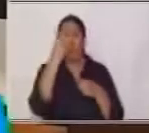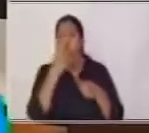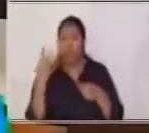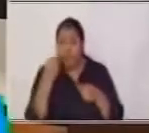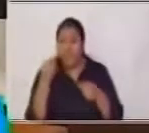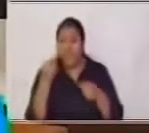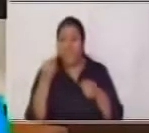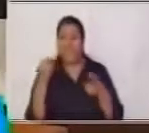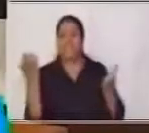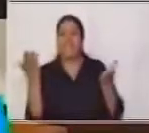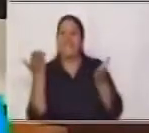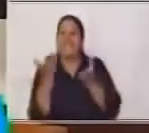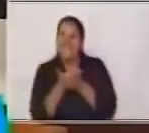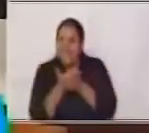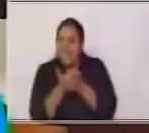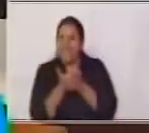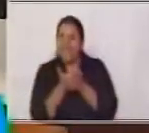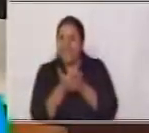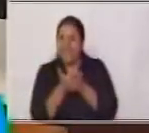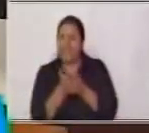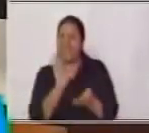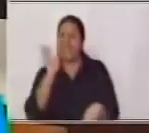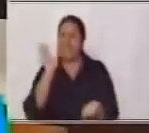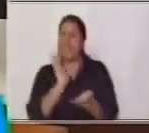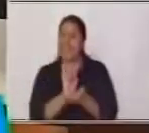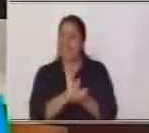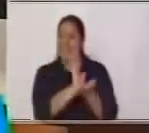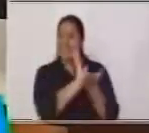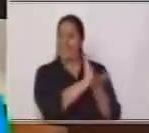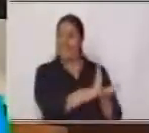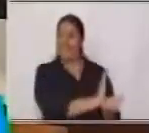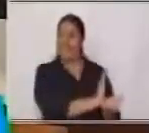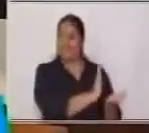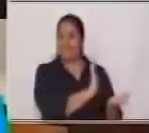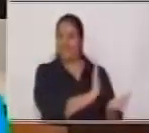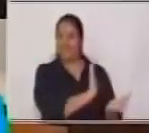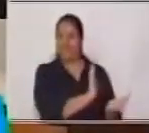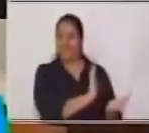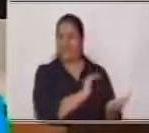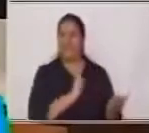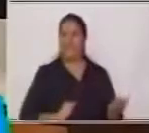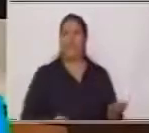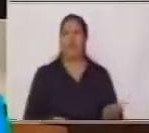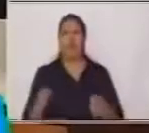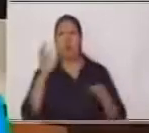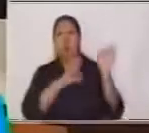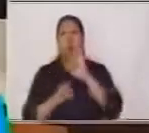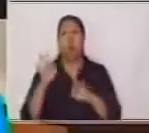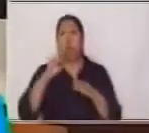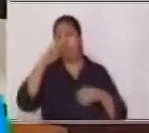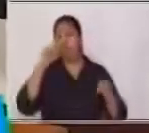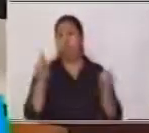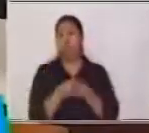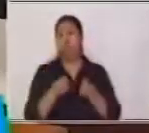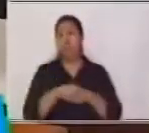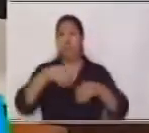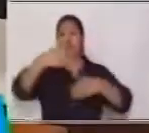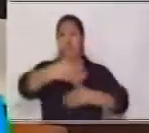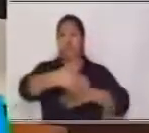pongamos En nuestro portafolio Sí O también Lo podemos colocar En